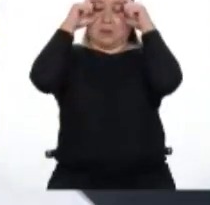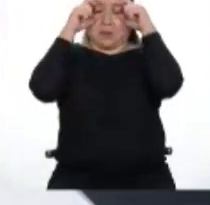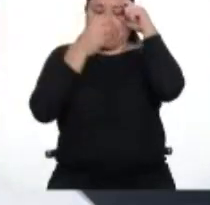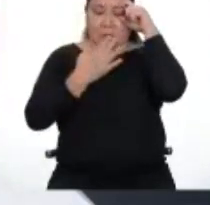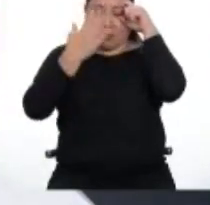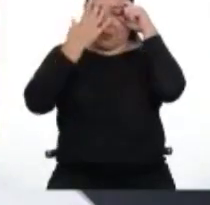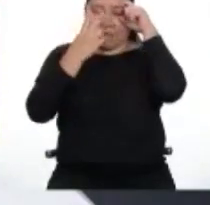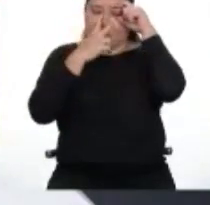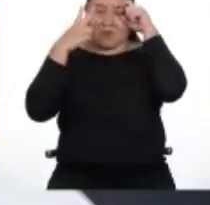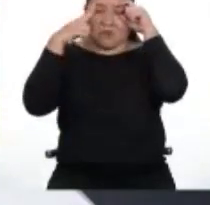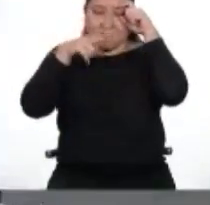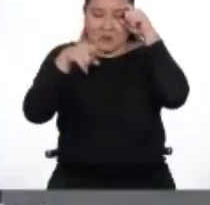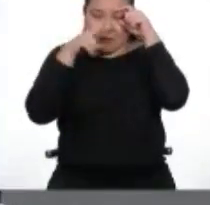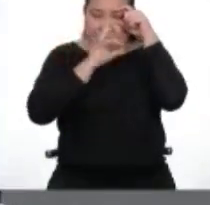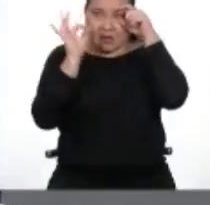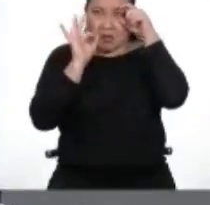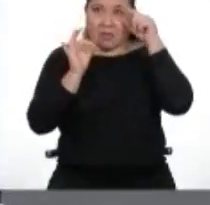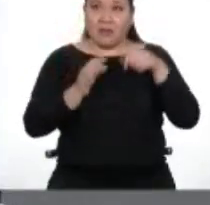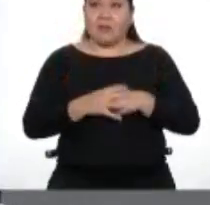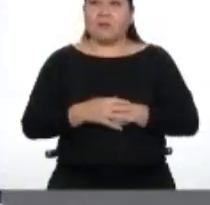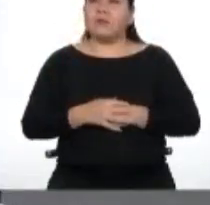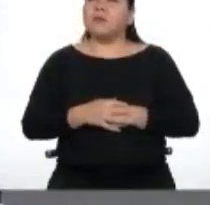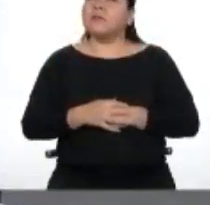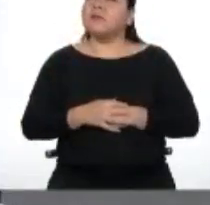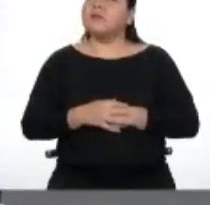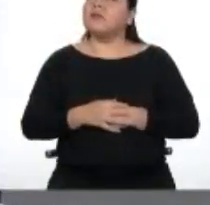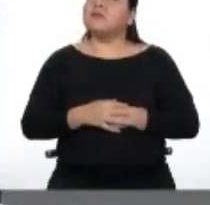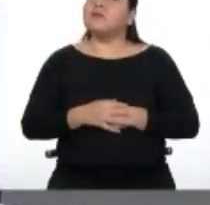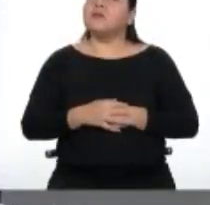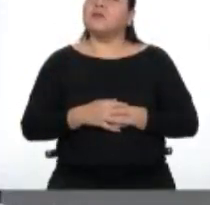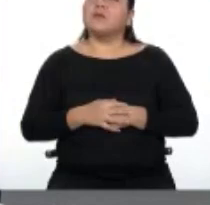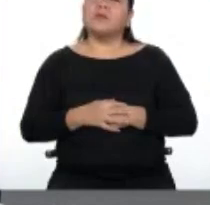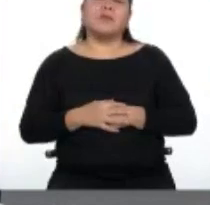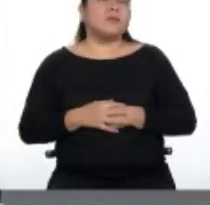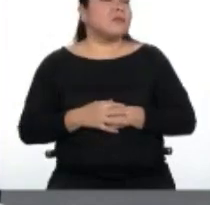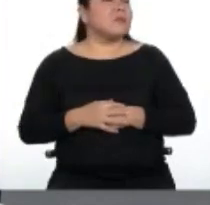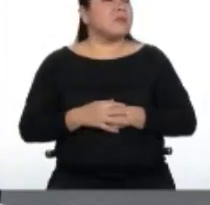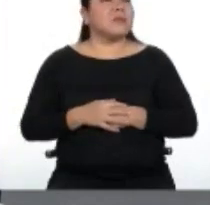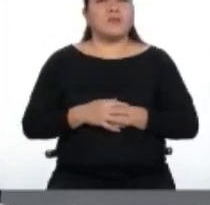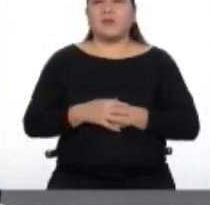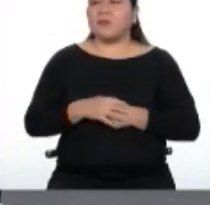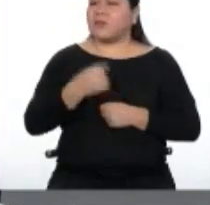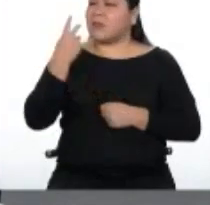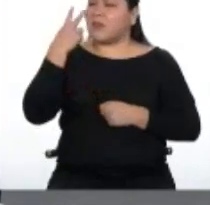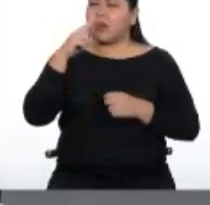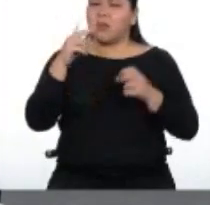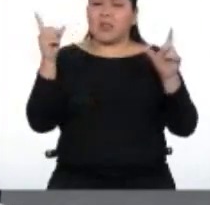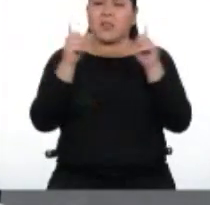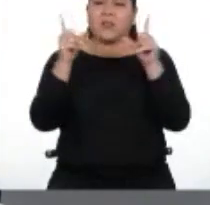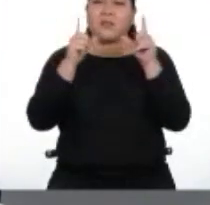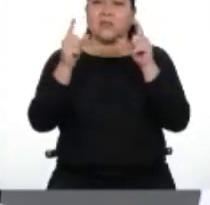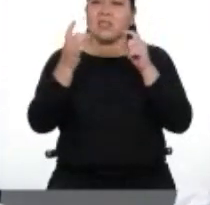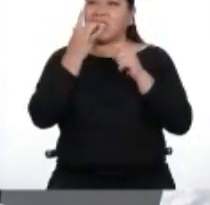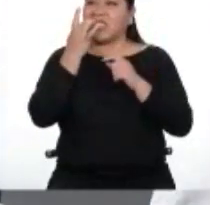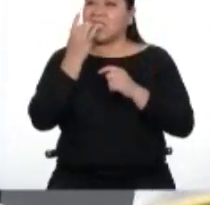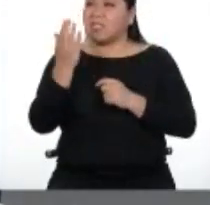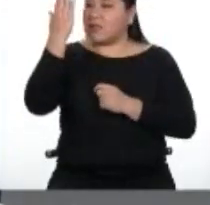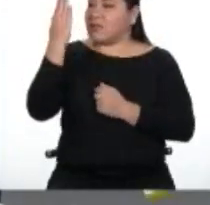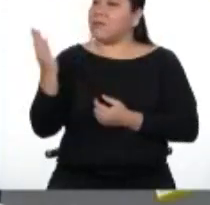absolutamente nada. Y la magia de la televisión va a producir un espejo aquí.